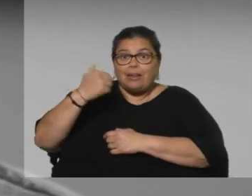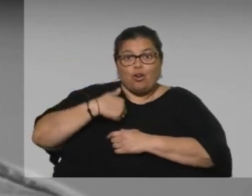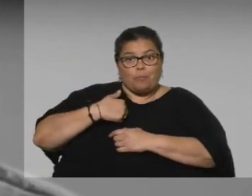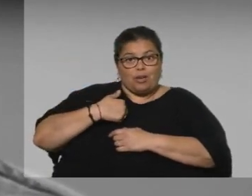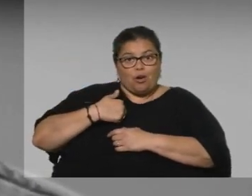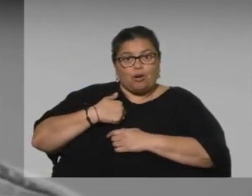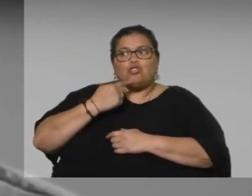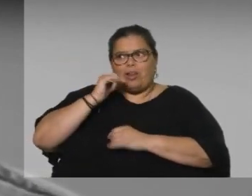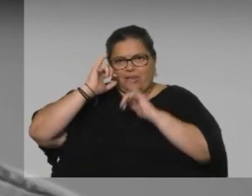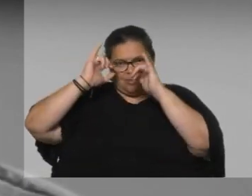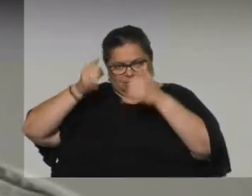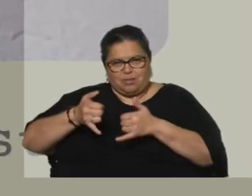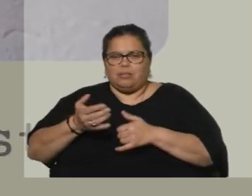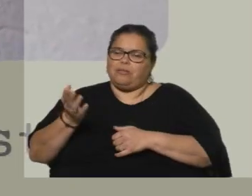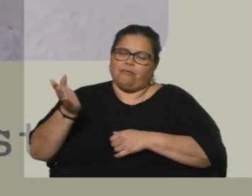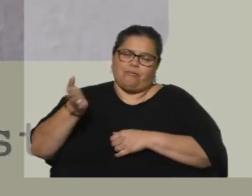Yo le dije, sí, claro que sí.